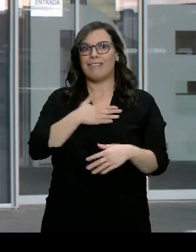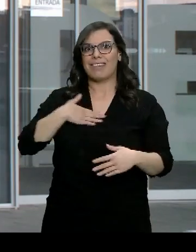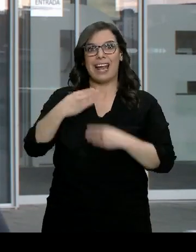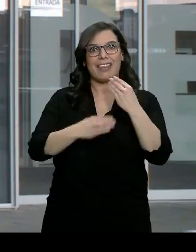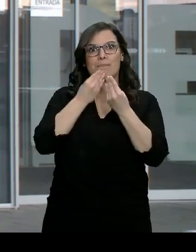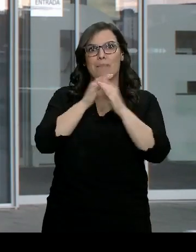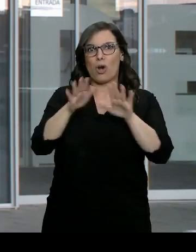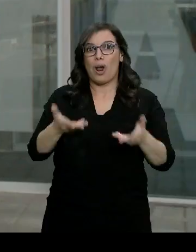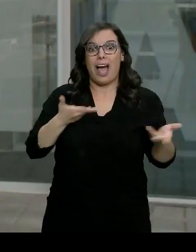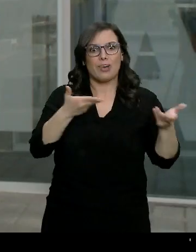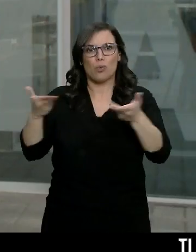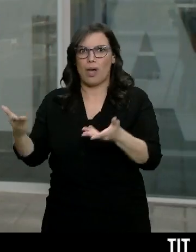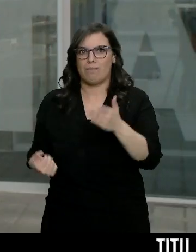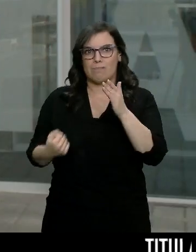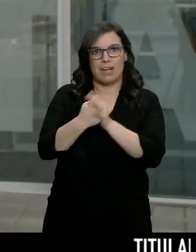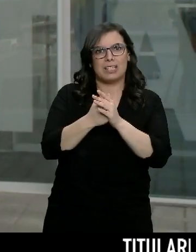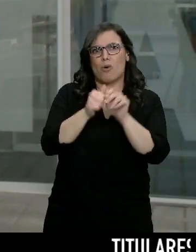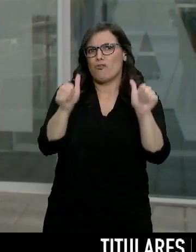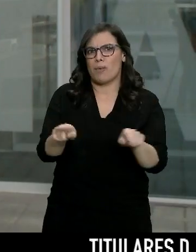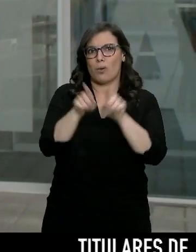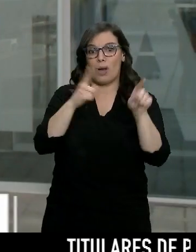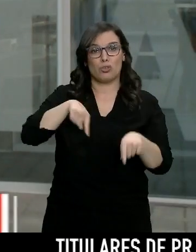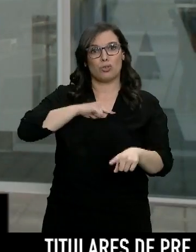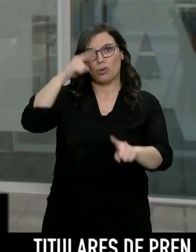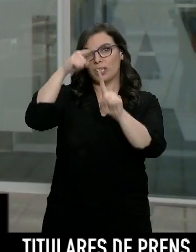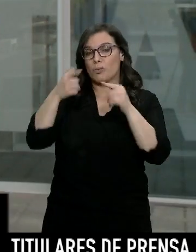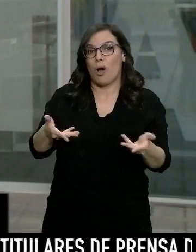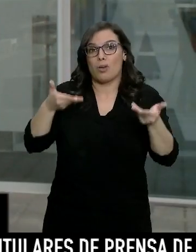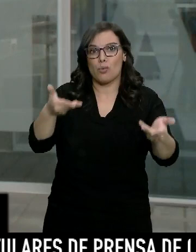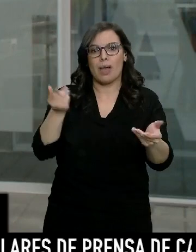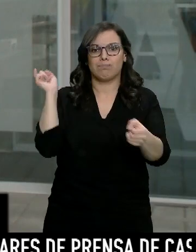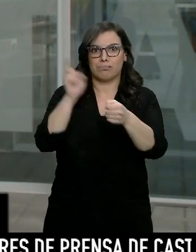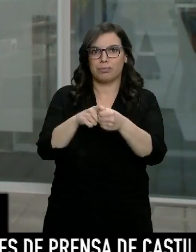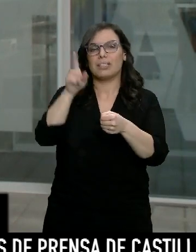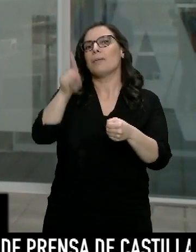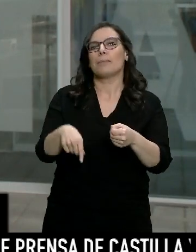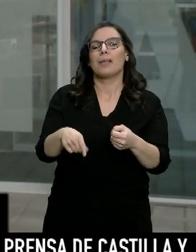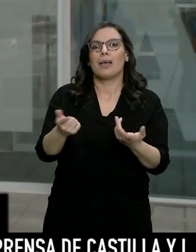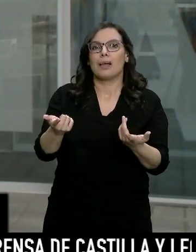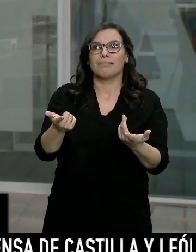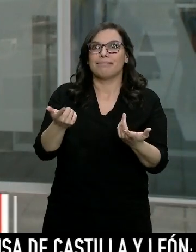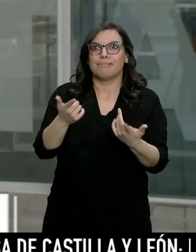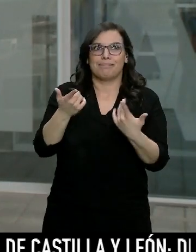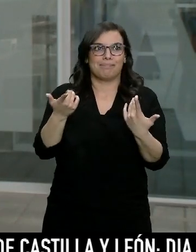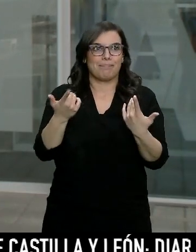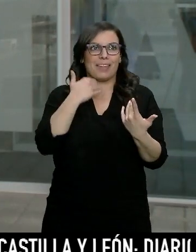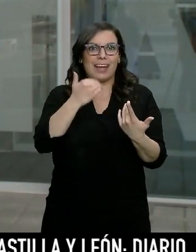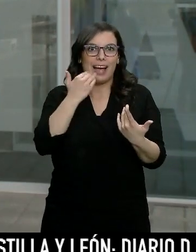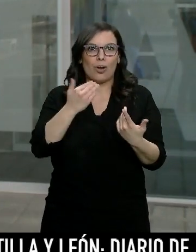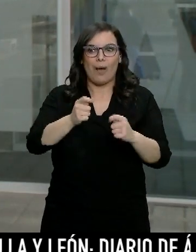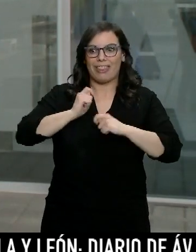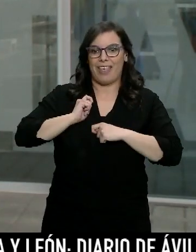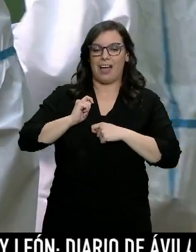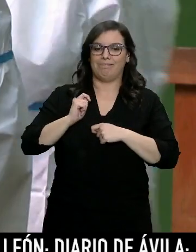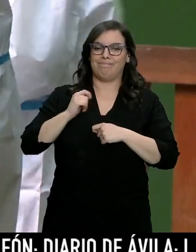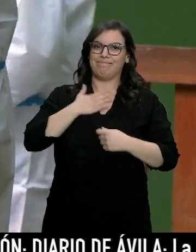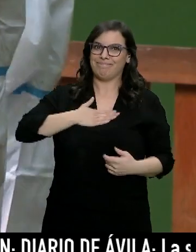mundo, sea de la forma en que sea. Nuestro propósito al final era ayudar y participar en algo también que fuera enriquecedor